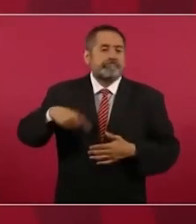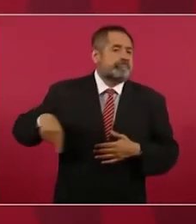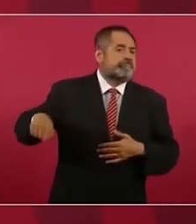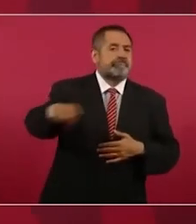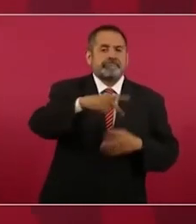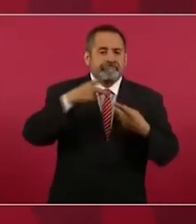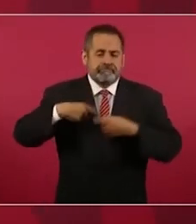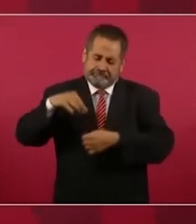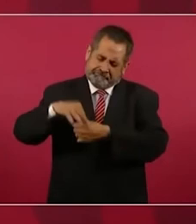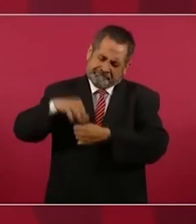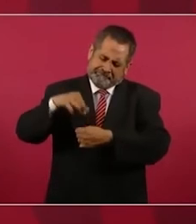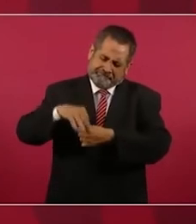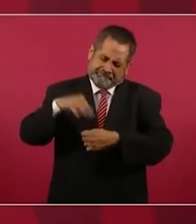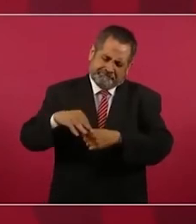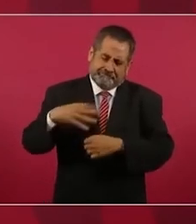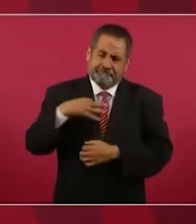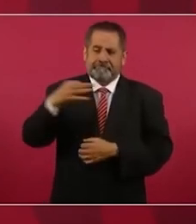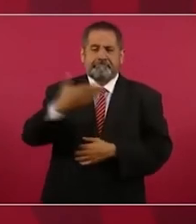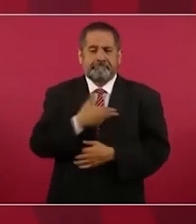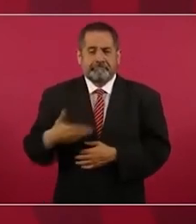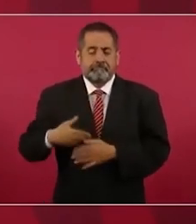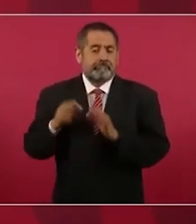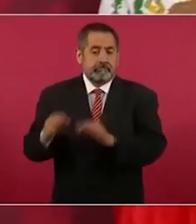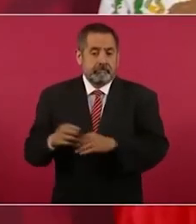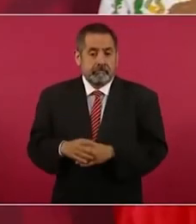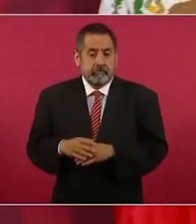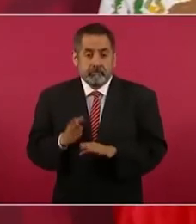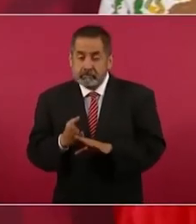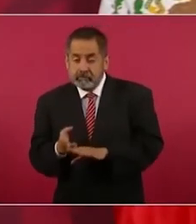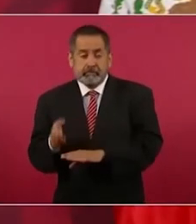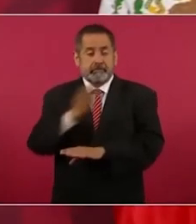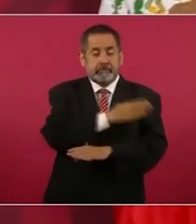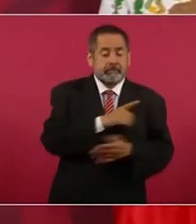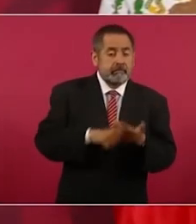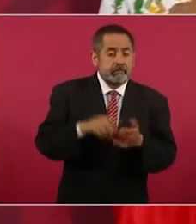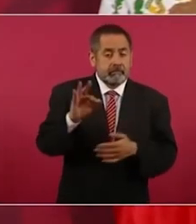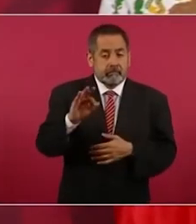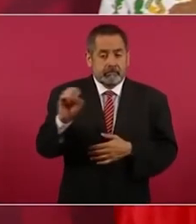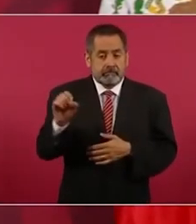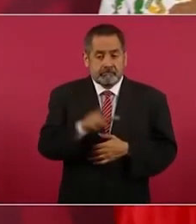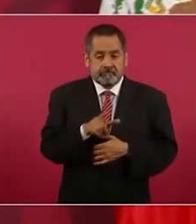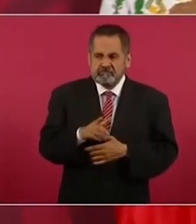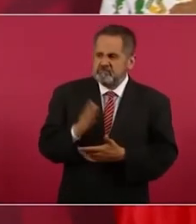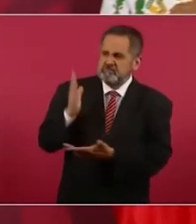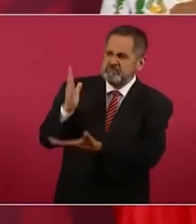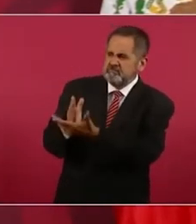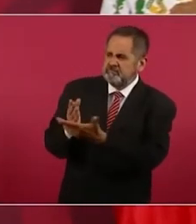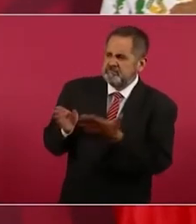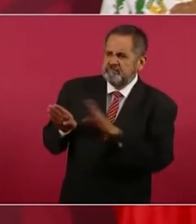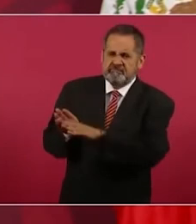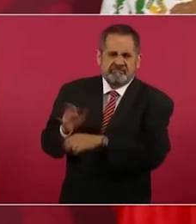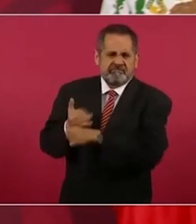la presidencia como si lo impidió Fox y a todos